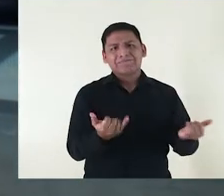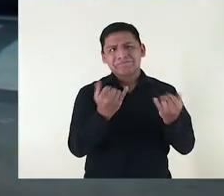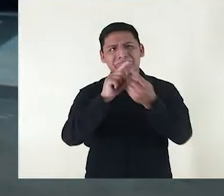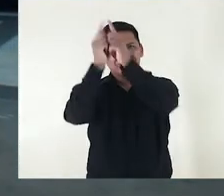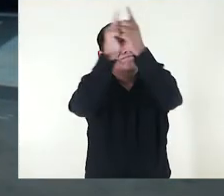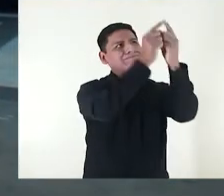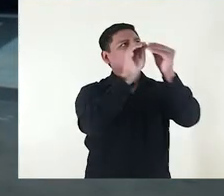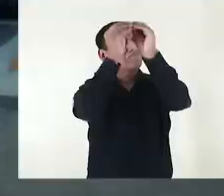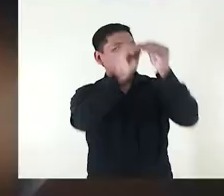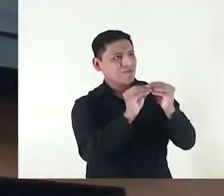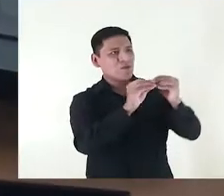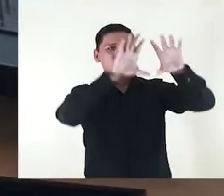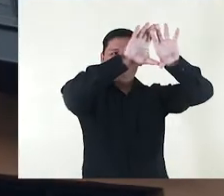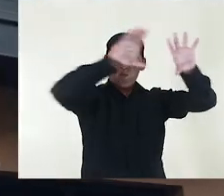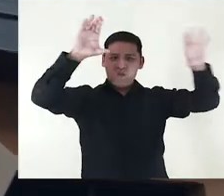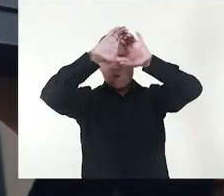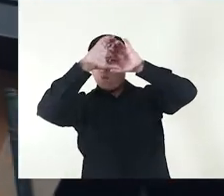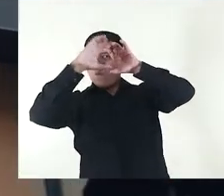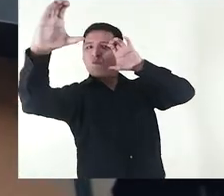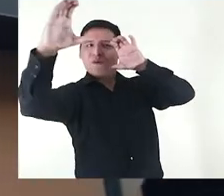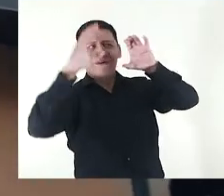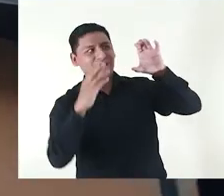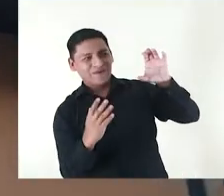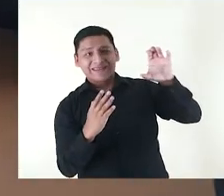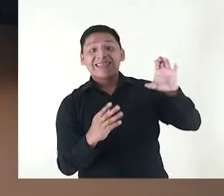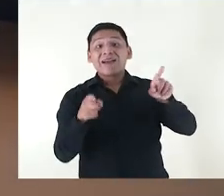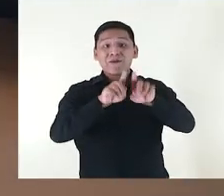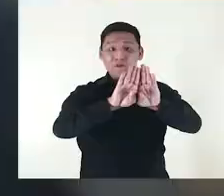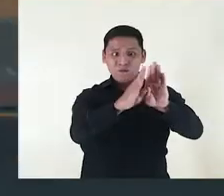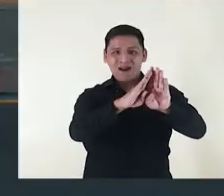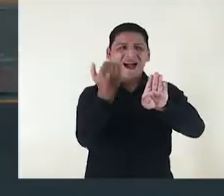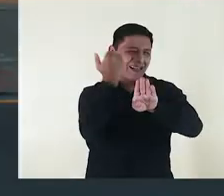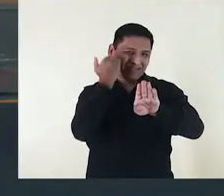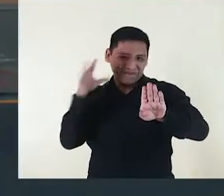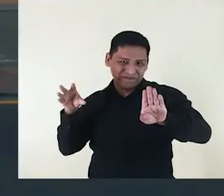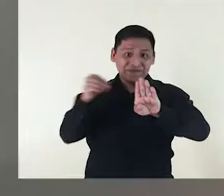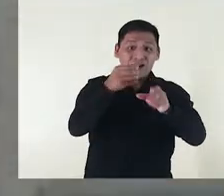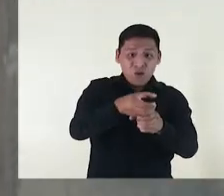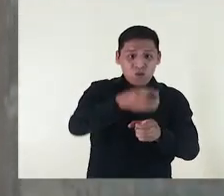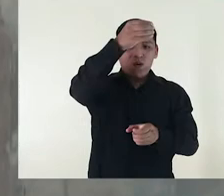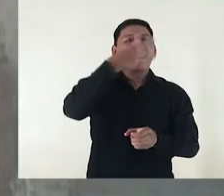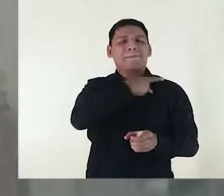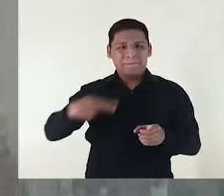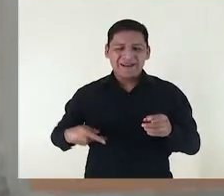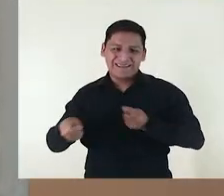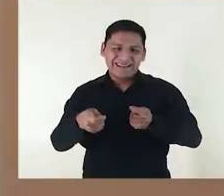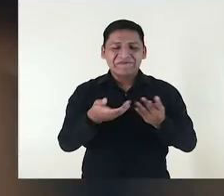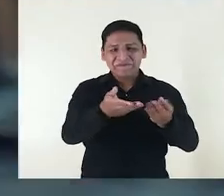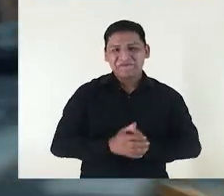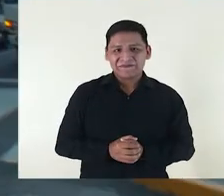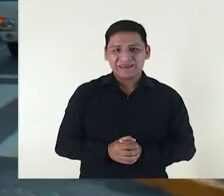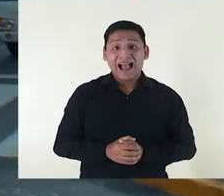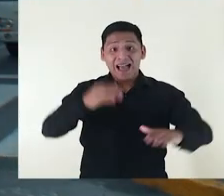sido recientemente restaurada, agregándosele un balcón republicano esquinero, recuperando su portada y exhibiendo una columna en